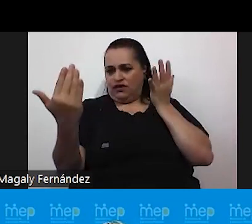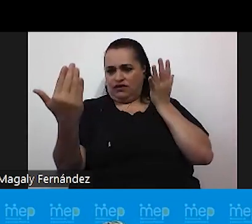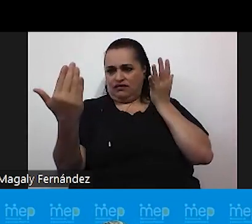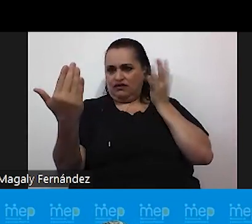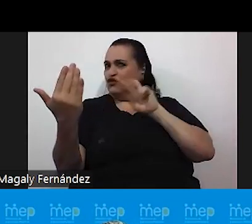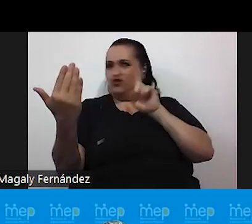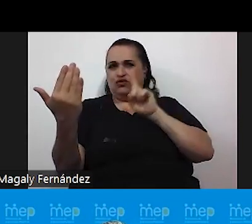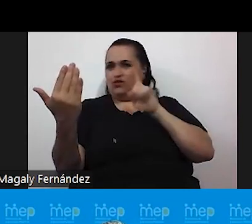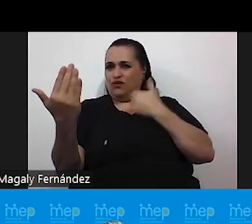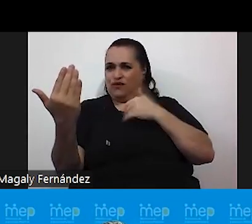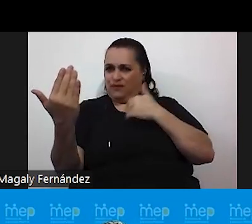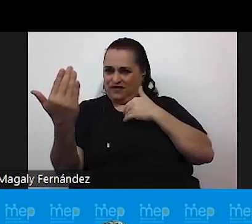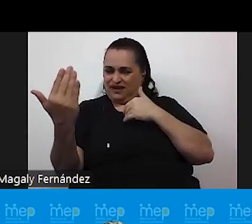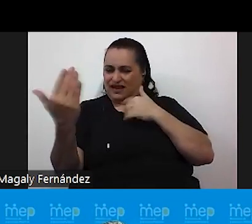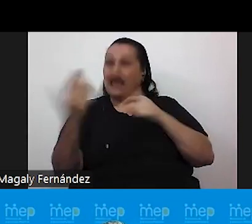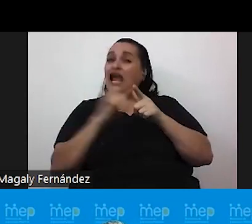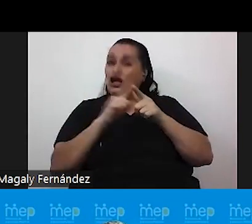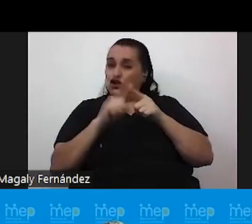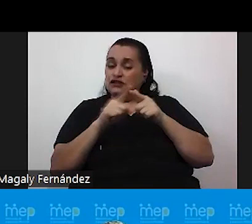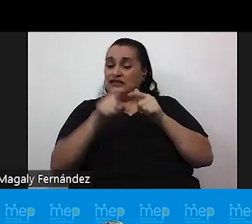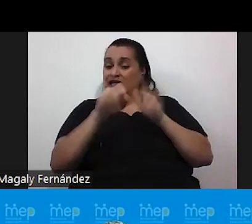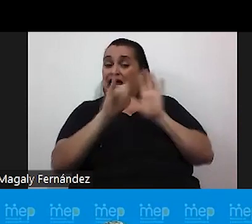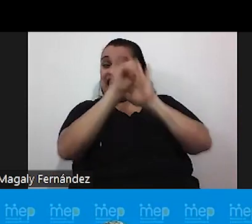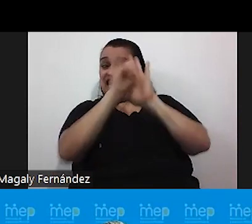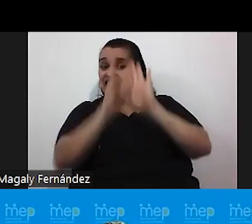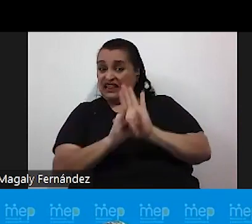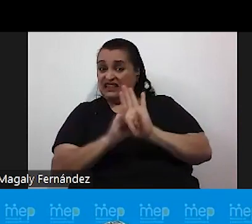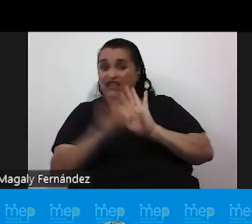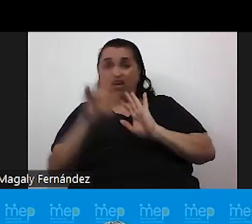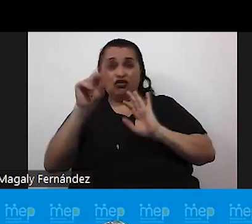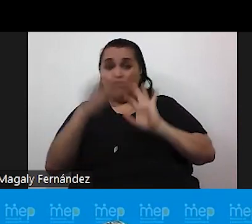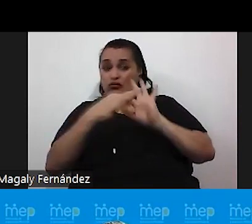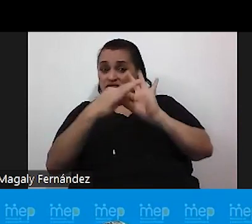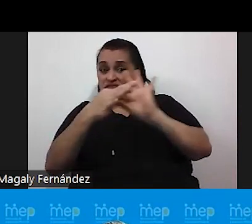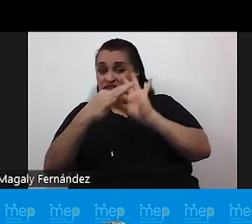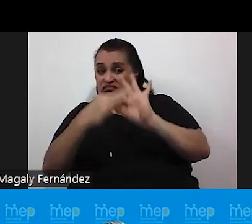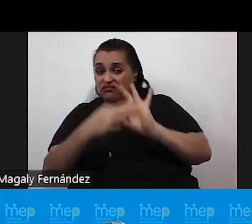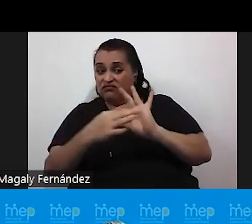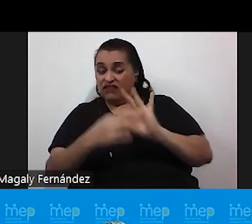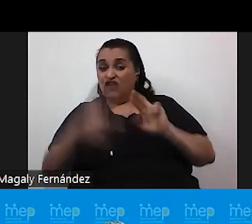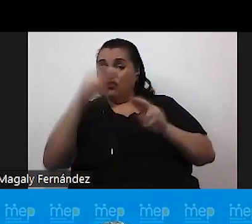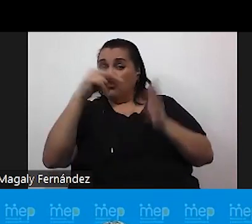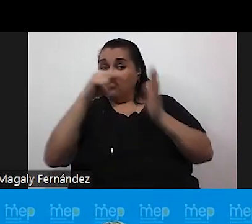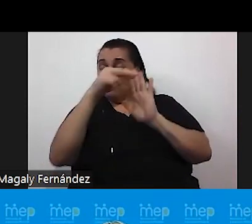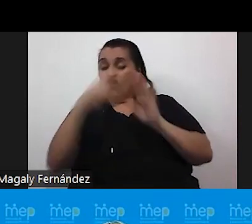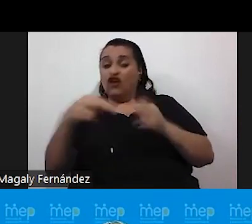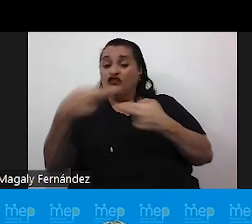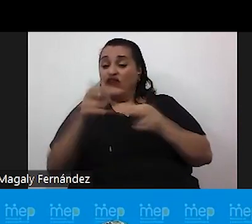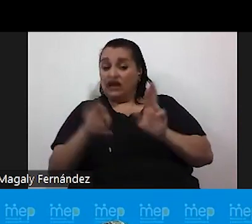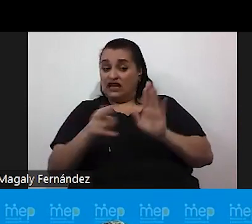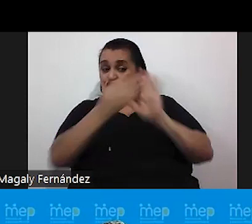y estas identidades que no concuerdan con el sexo registral se llaman identidades trans